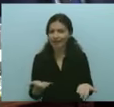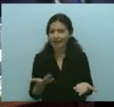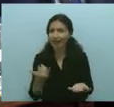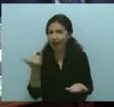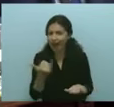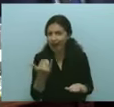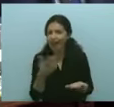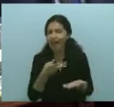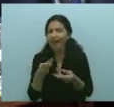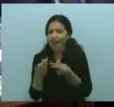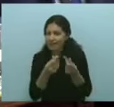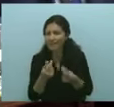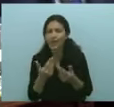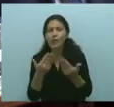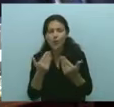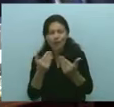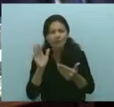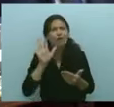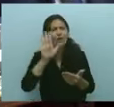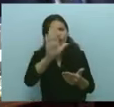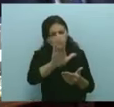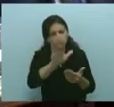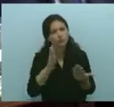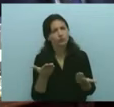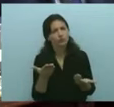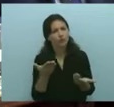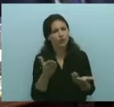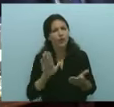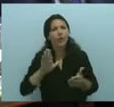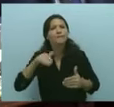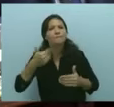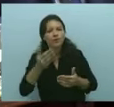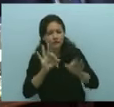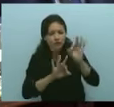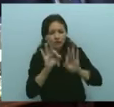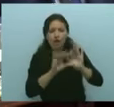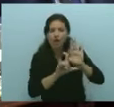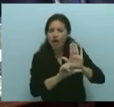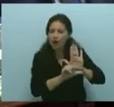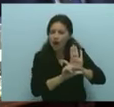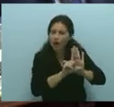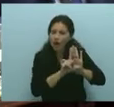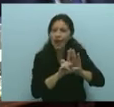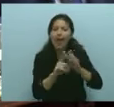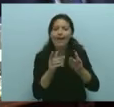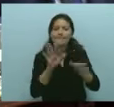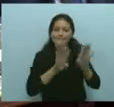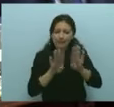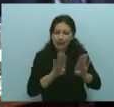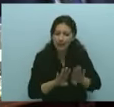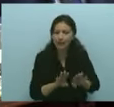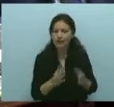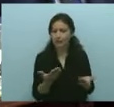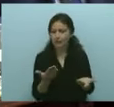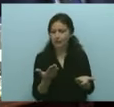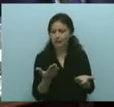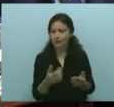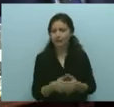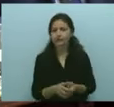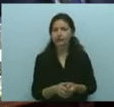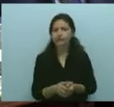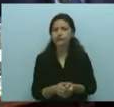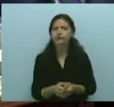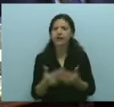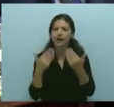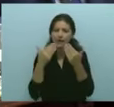Este es el sentido de la reforma, esta es la convicción con la que quienes integramos el Frente Unido, venimos a votar con todo entusiasmo